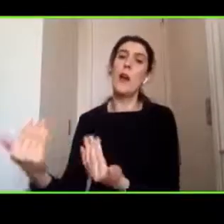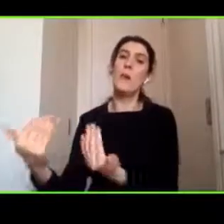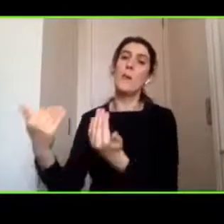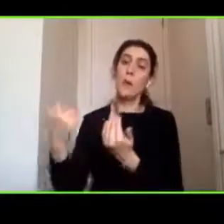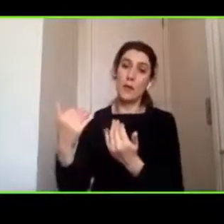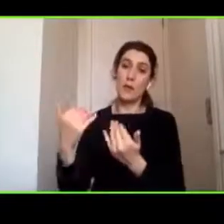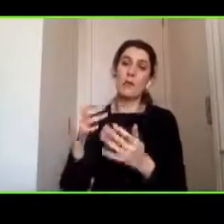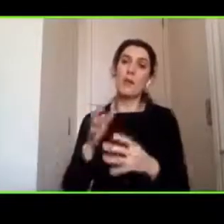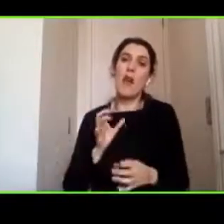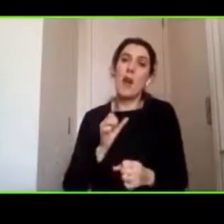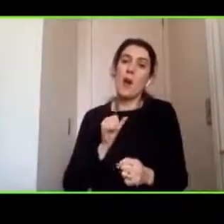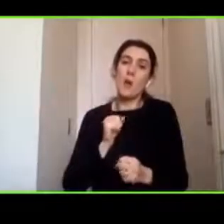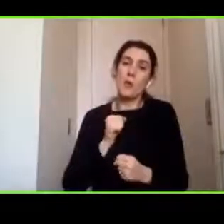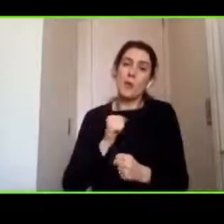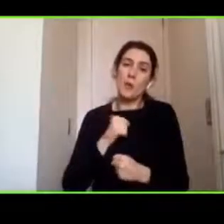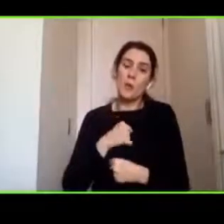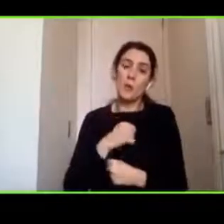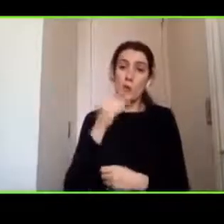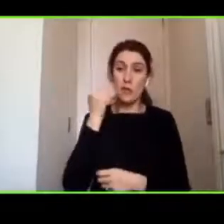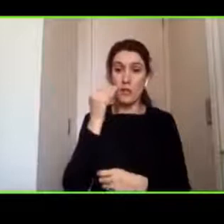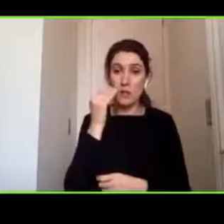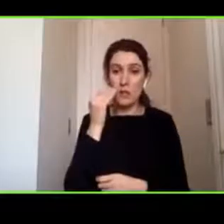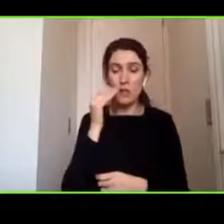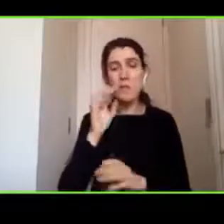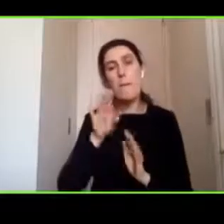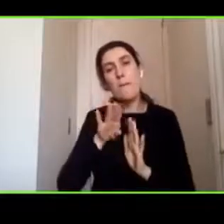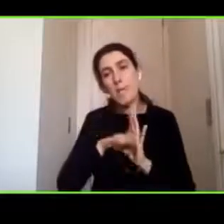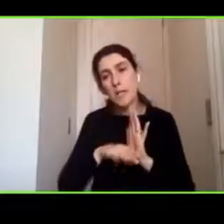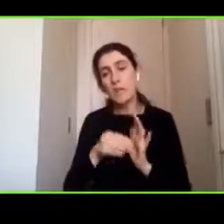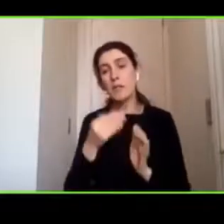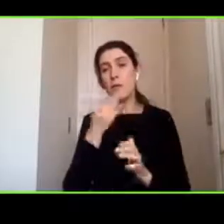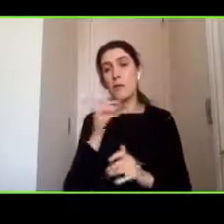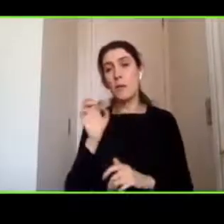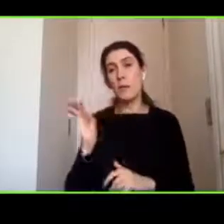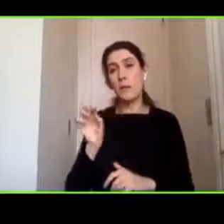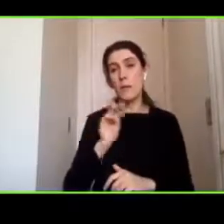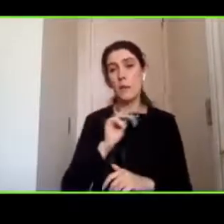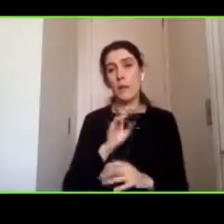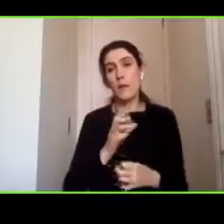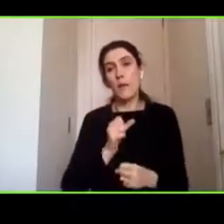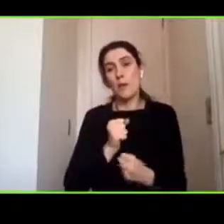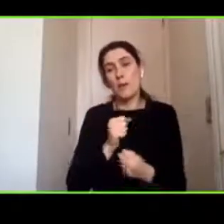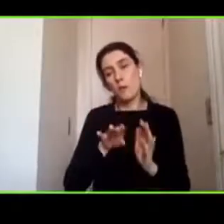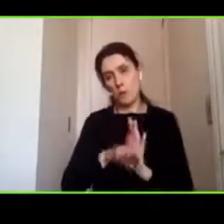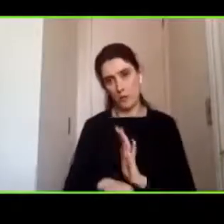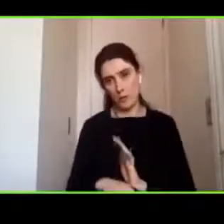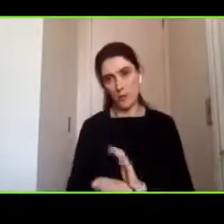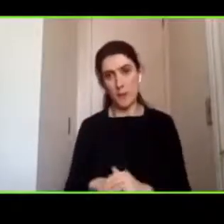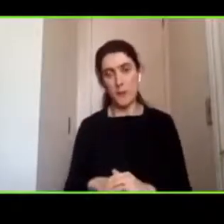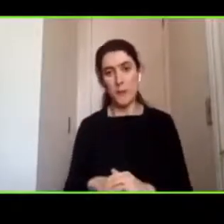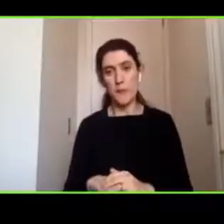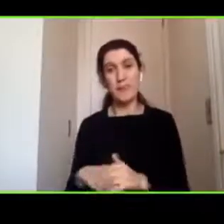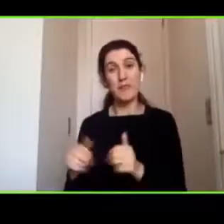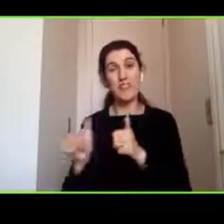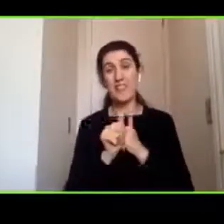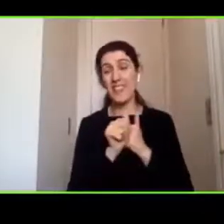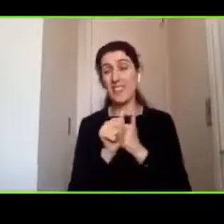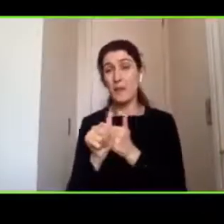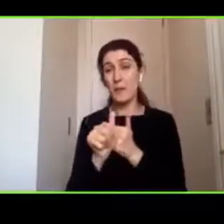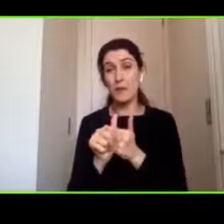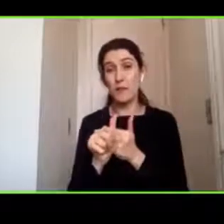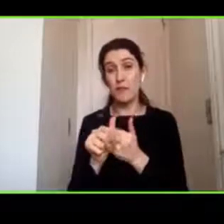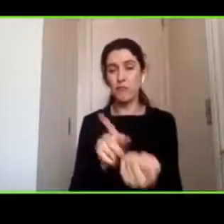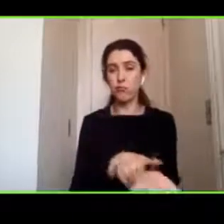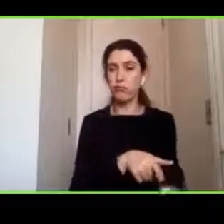sino además de los padres por lo tanto el seguimiento es a largo plazo